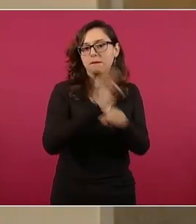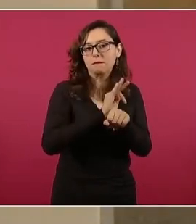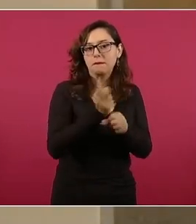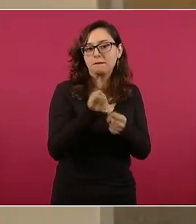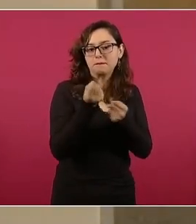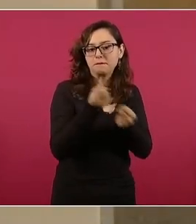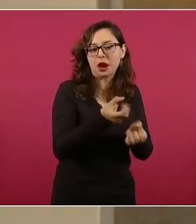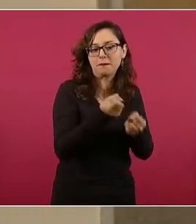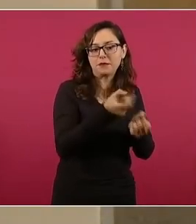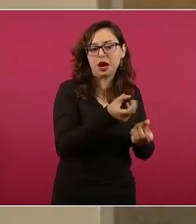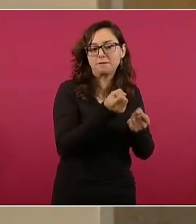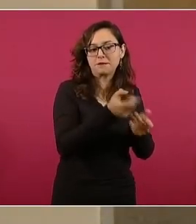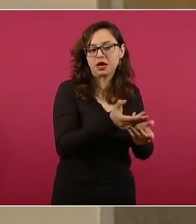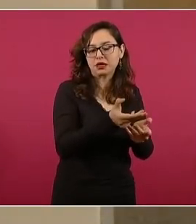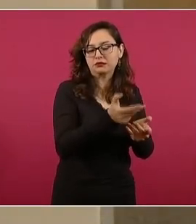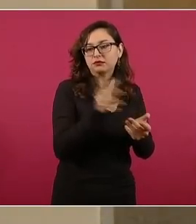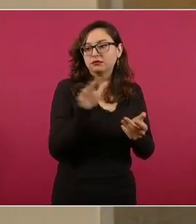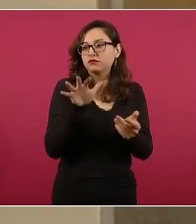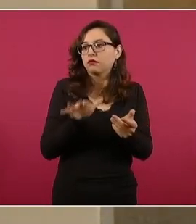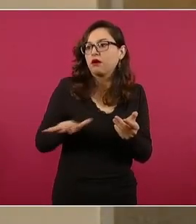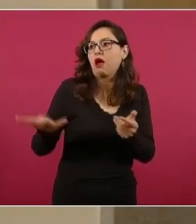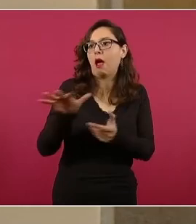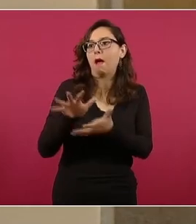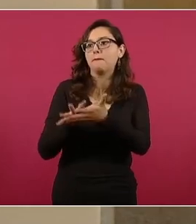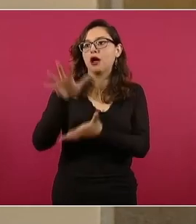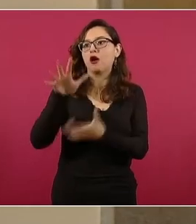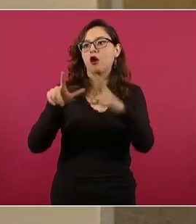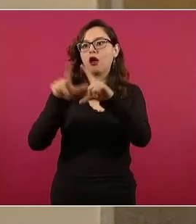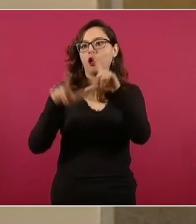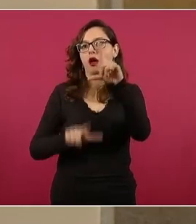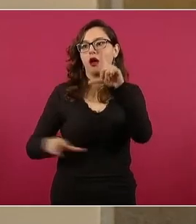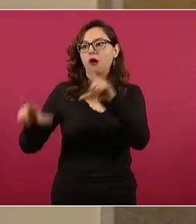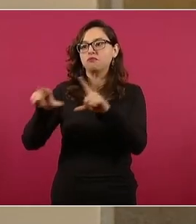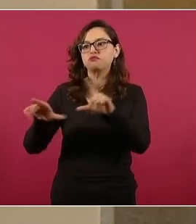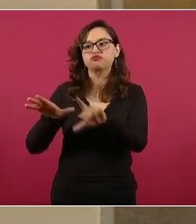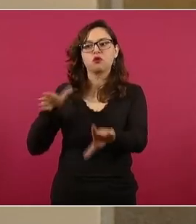minoría en contra de la mayoría del pueblo.